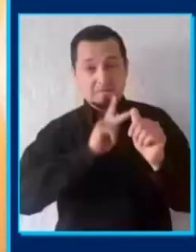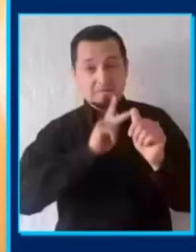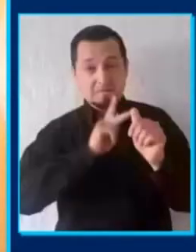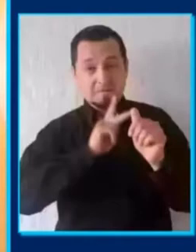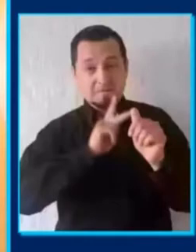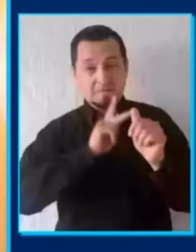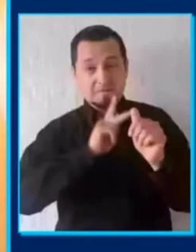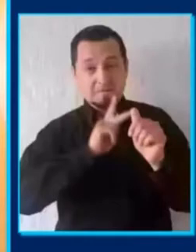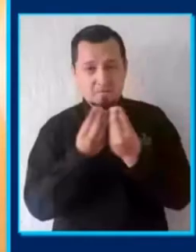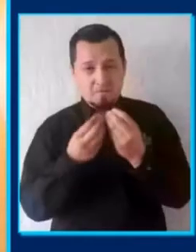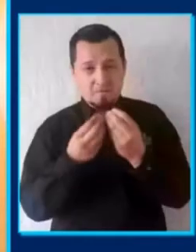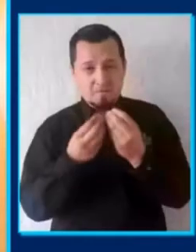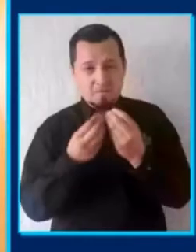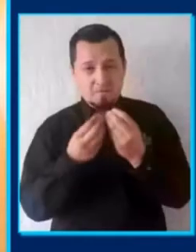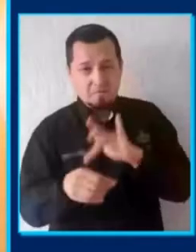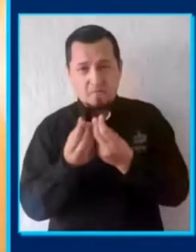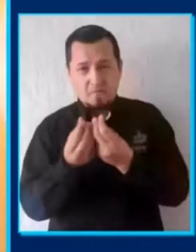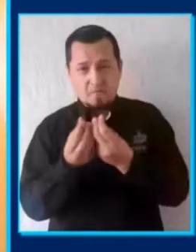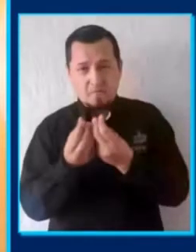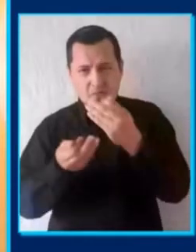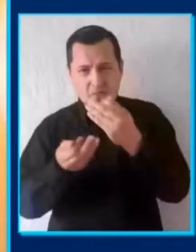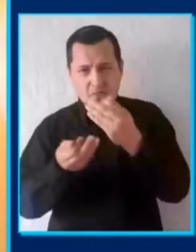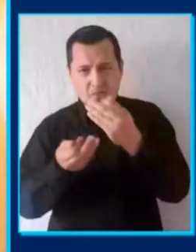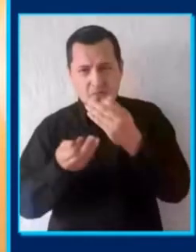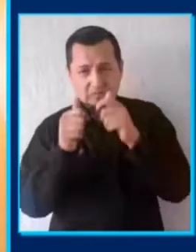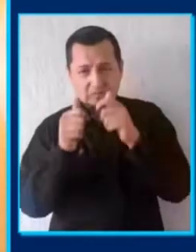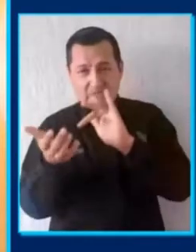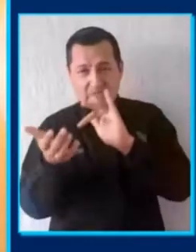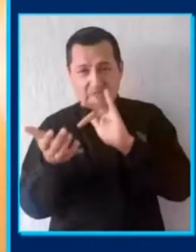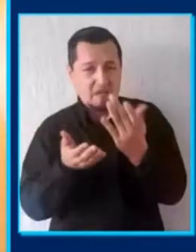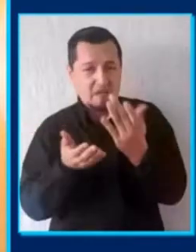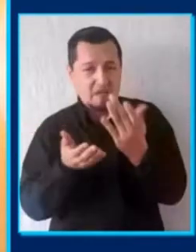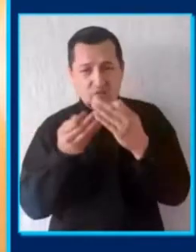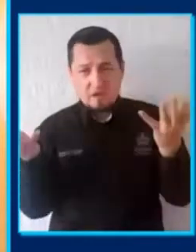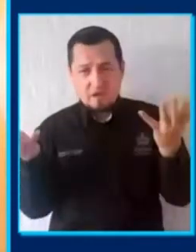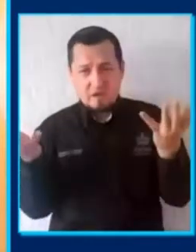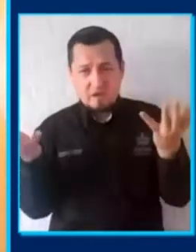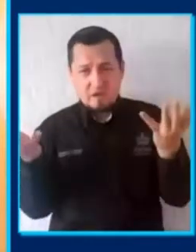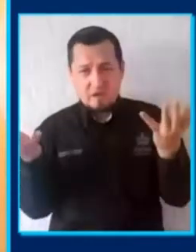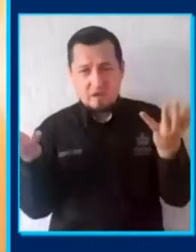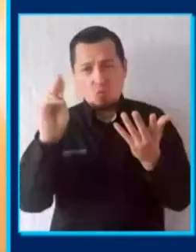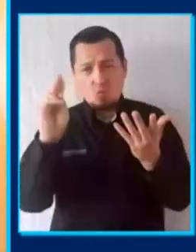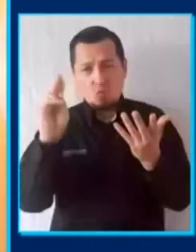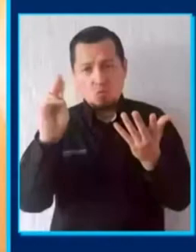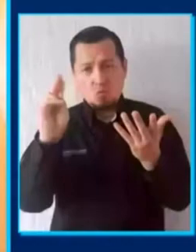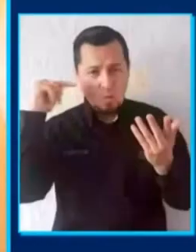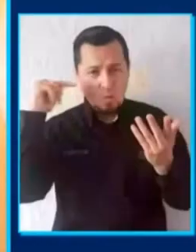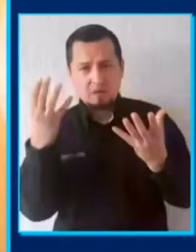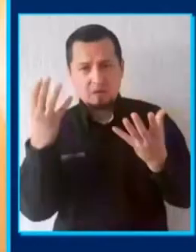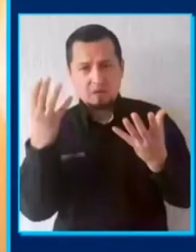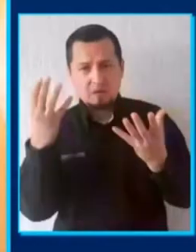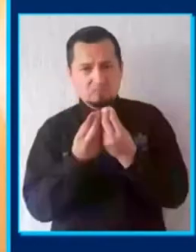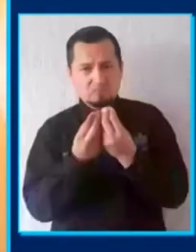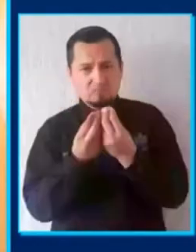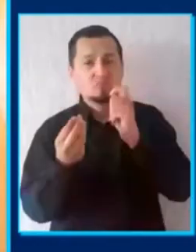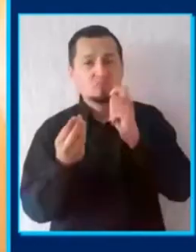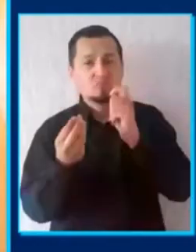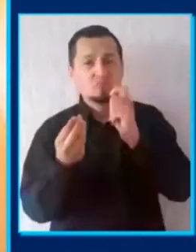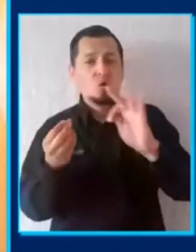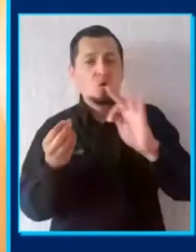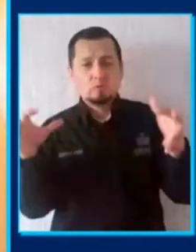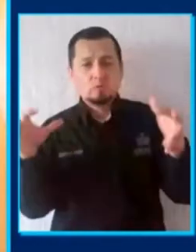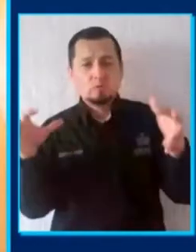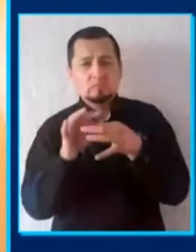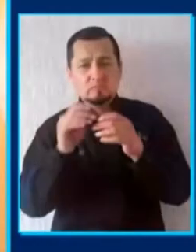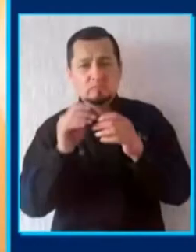la Universidad de Guadalajara tendremos un módulo efectivamente para todos los trabajadores de la zona metropolitana, será